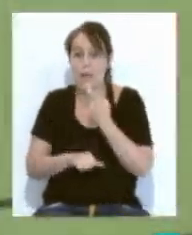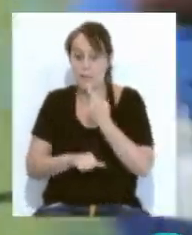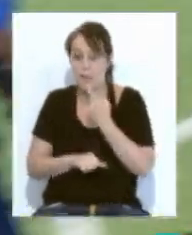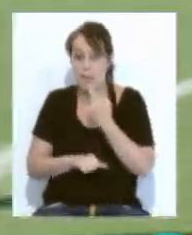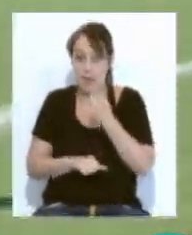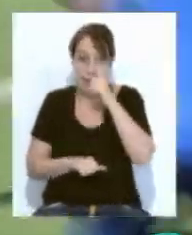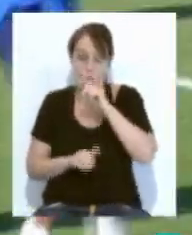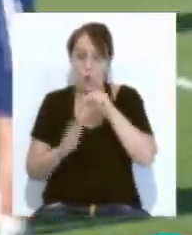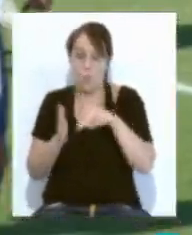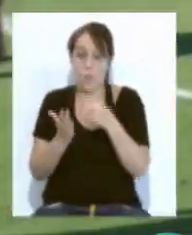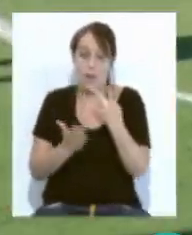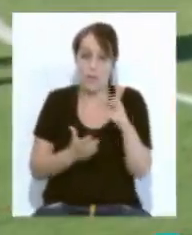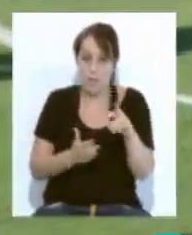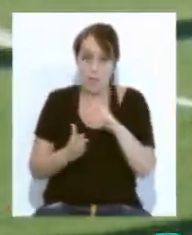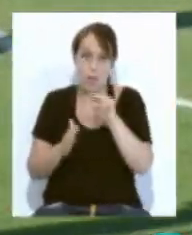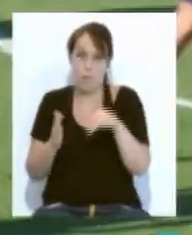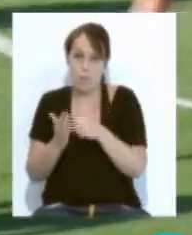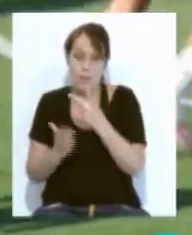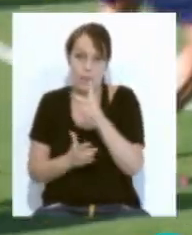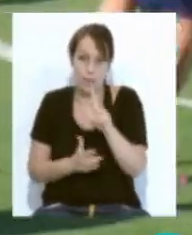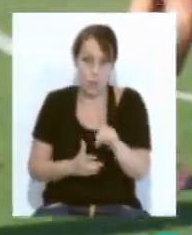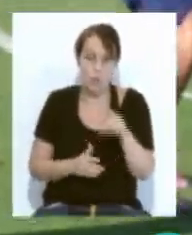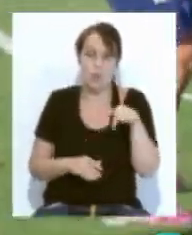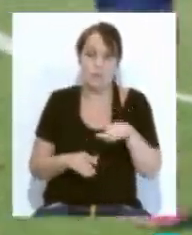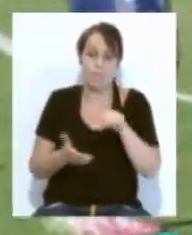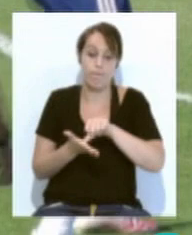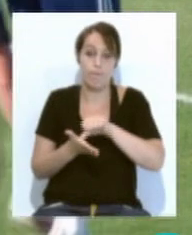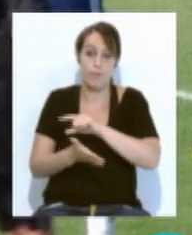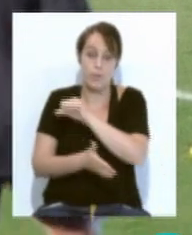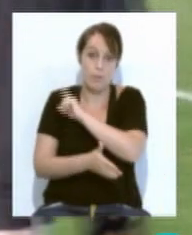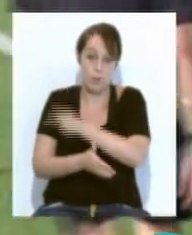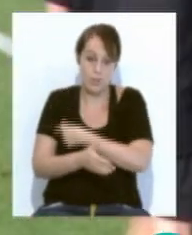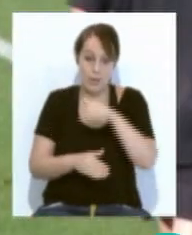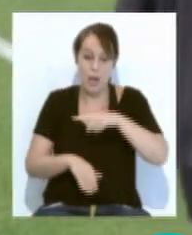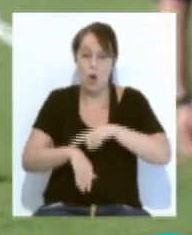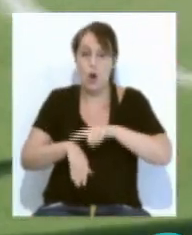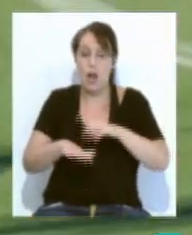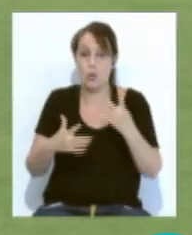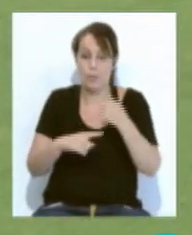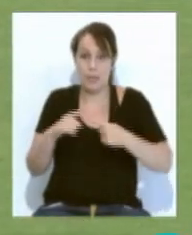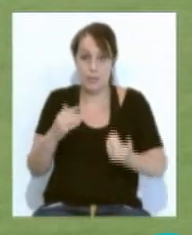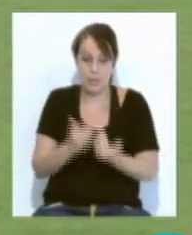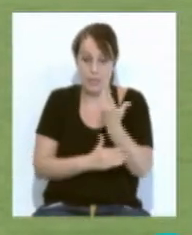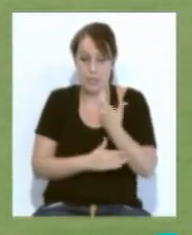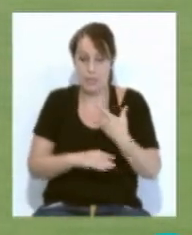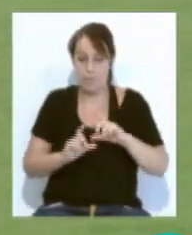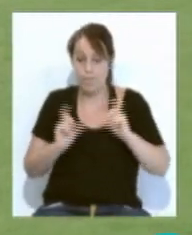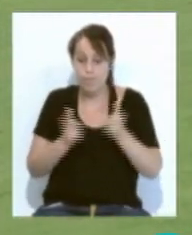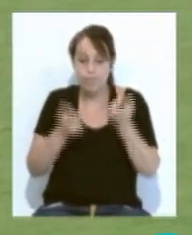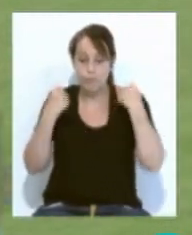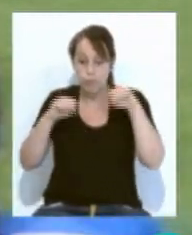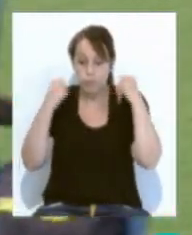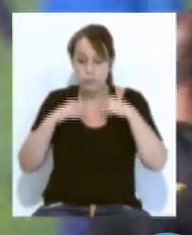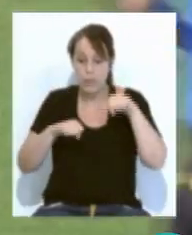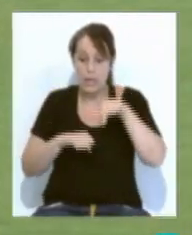2020-2021 en la ciudad deportiva. Desde las 9 y media de la mañana el conjunto de Álvaro Cervera comenzó a entrenar en la que ha